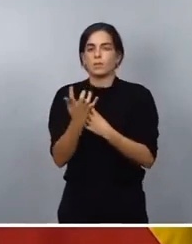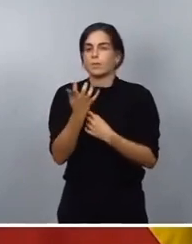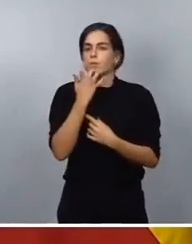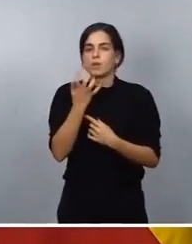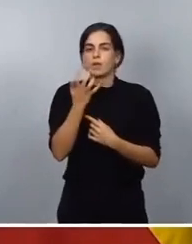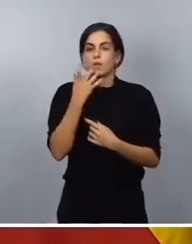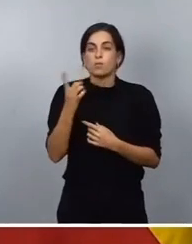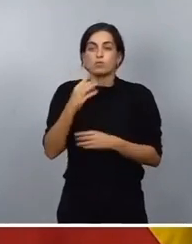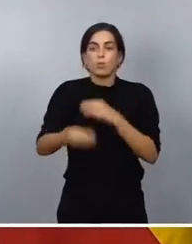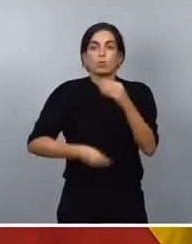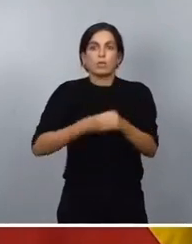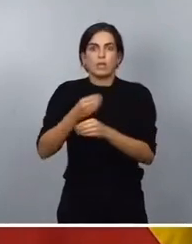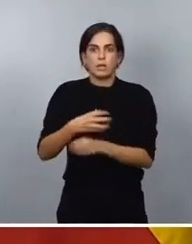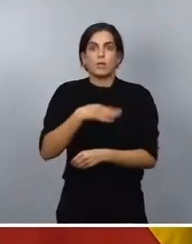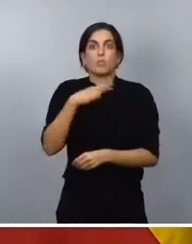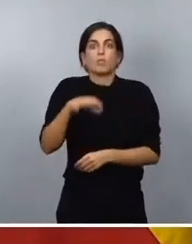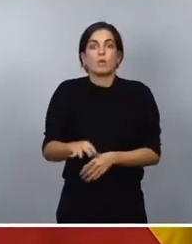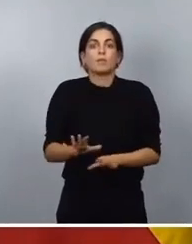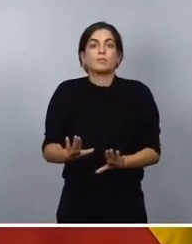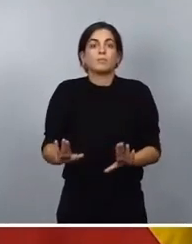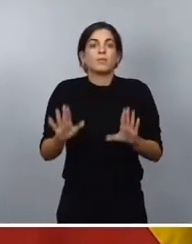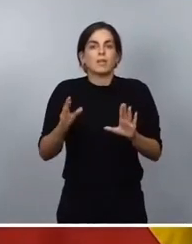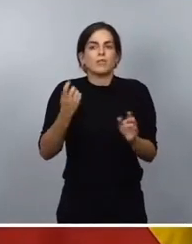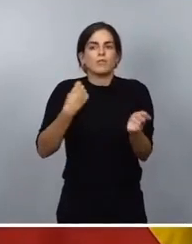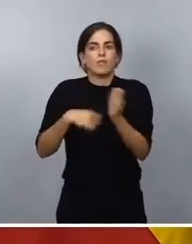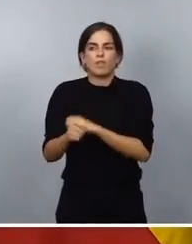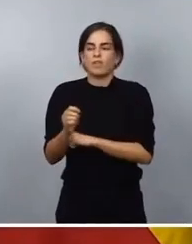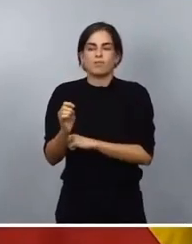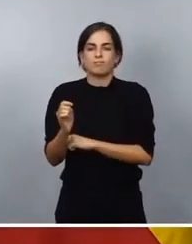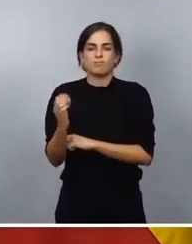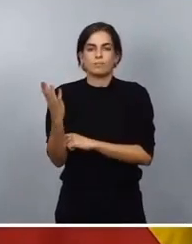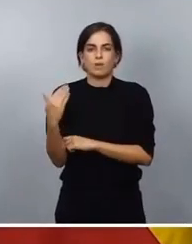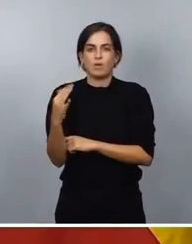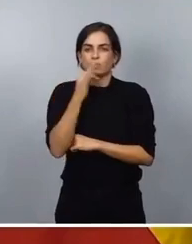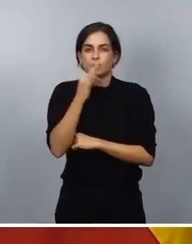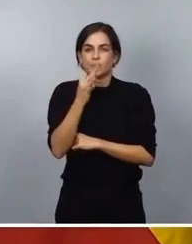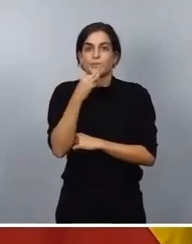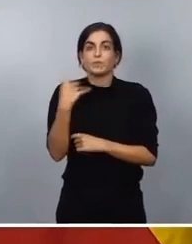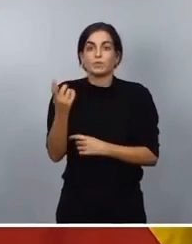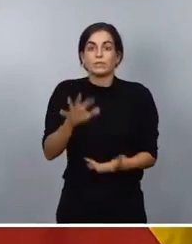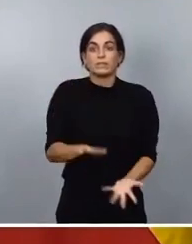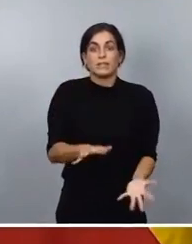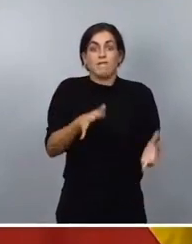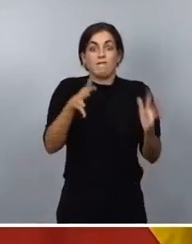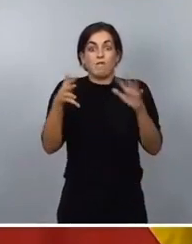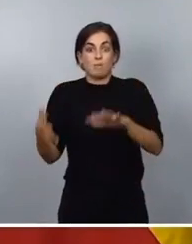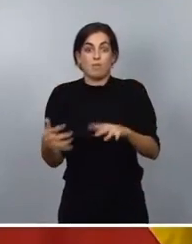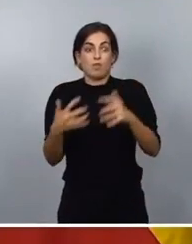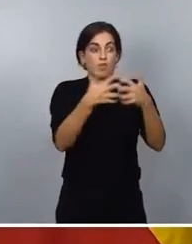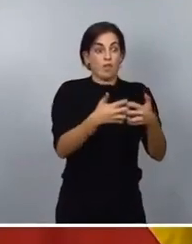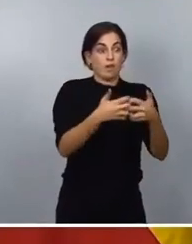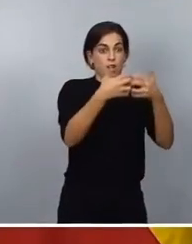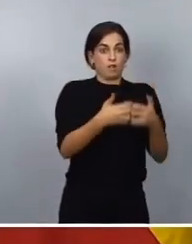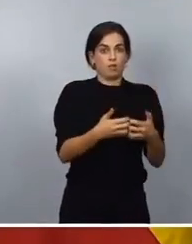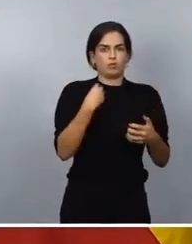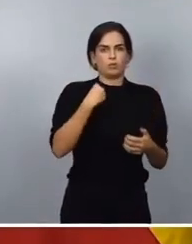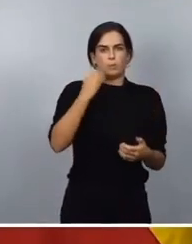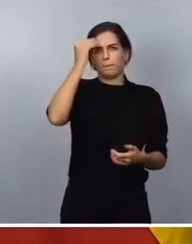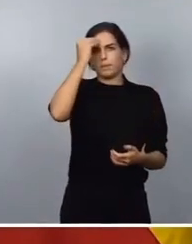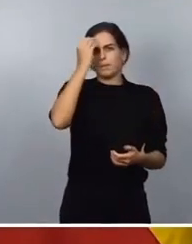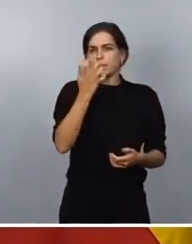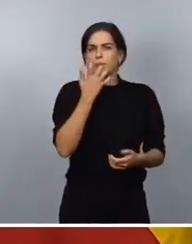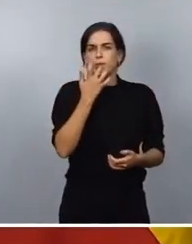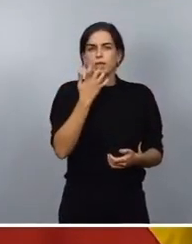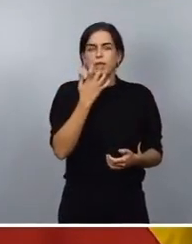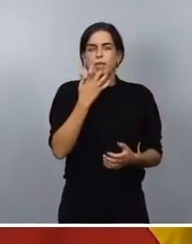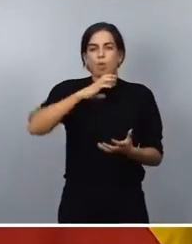no son vendidos. Y, por tanto, la transformación por parte de la industria, estoy pensando en zumos, en